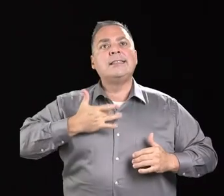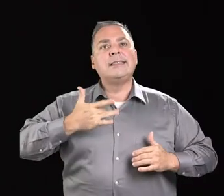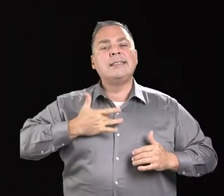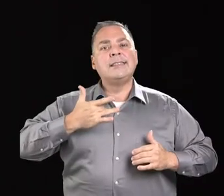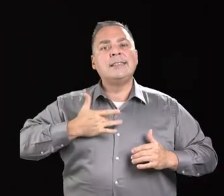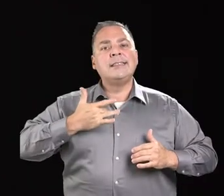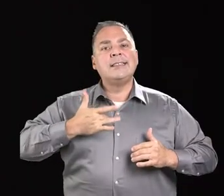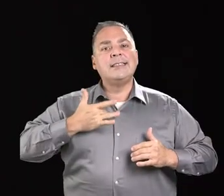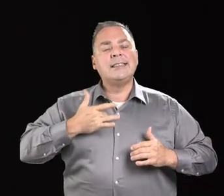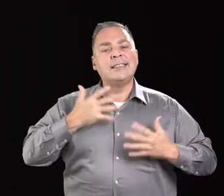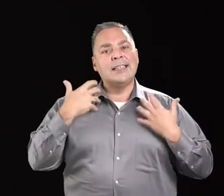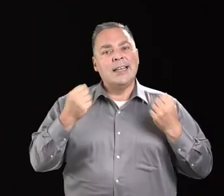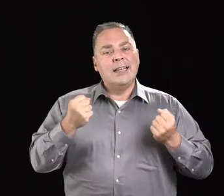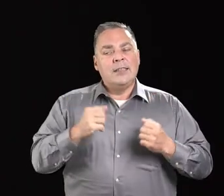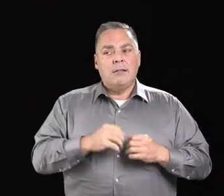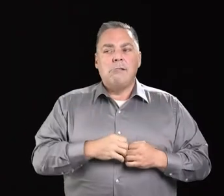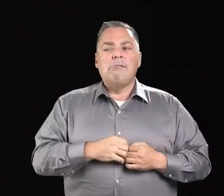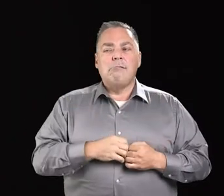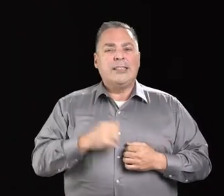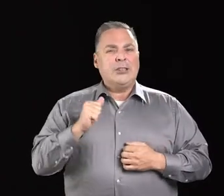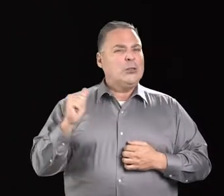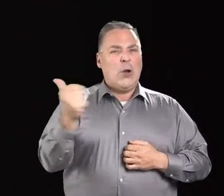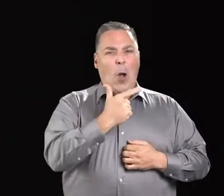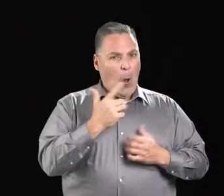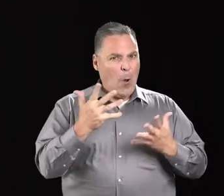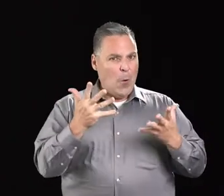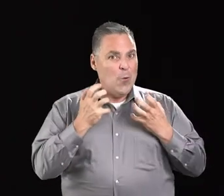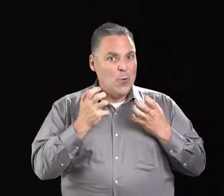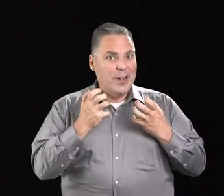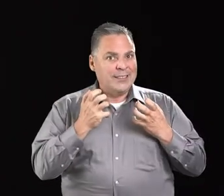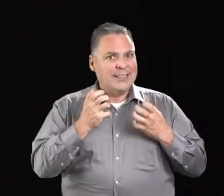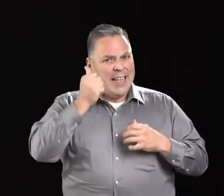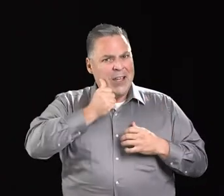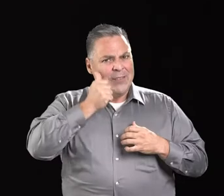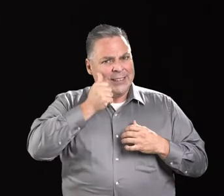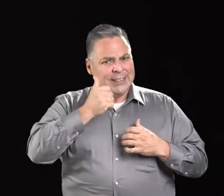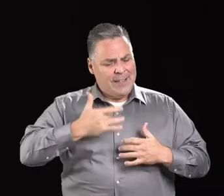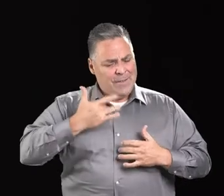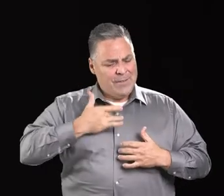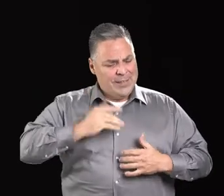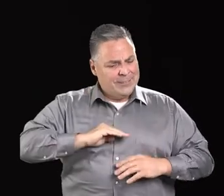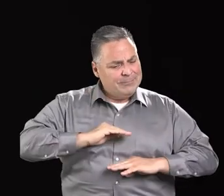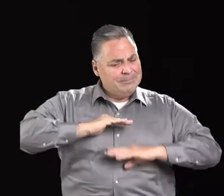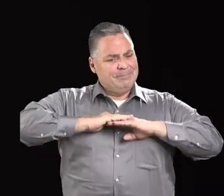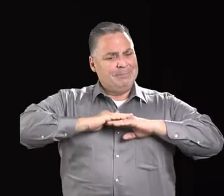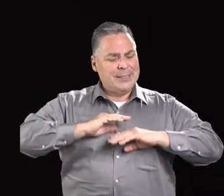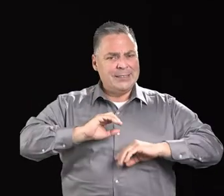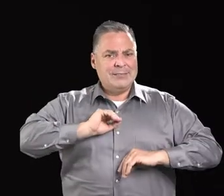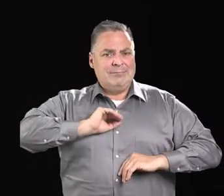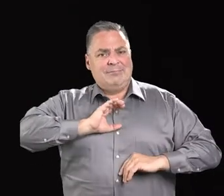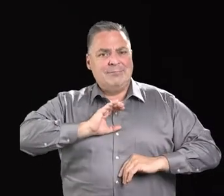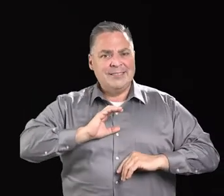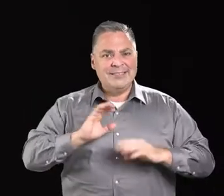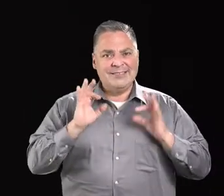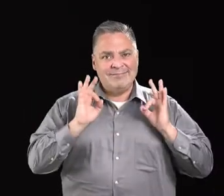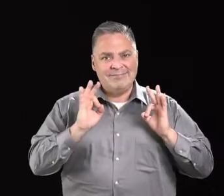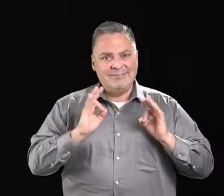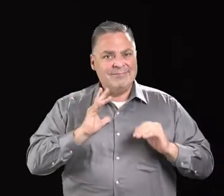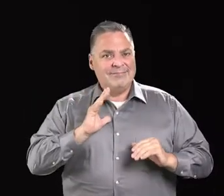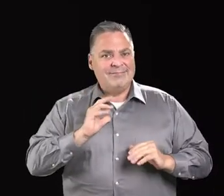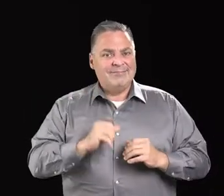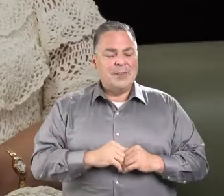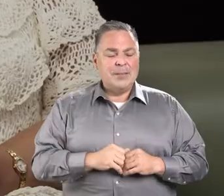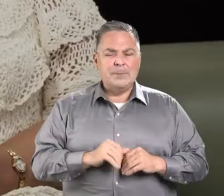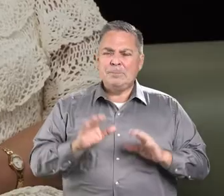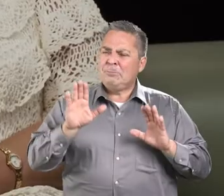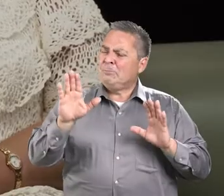aspiramos, ¿verdad? Poder manejar el día a día de forma efectiva. Y cuando hablamos de un trastorno de salud mental, ¿a qué nos